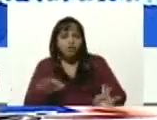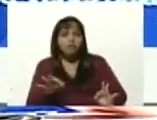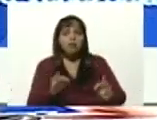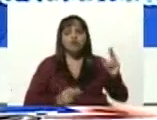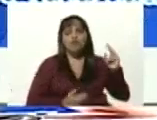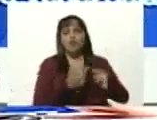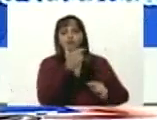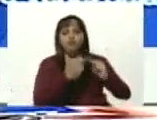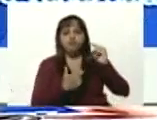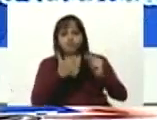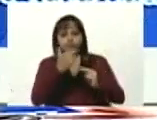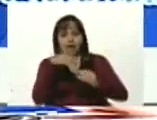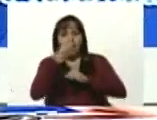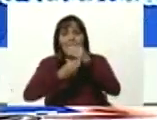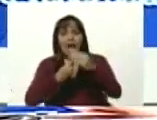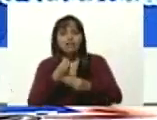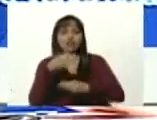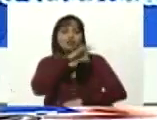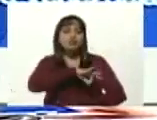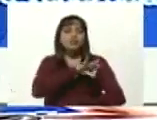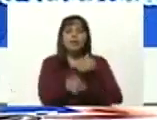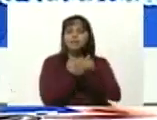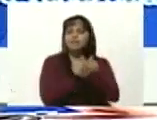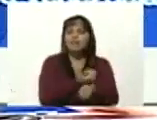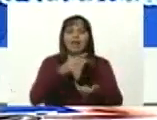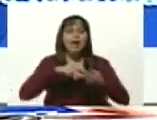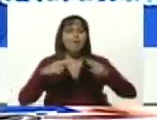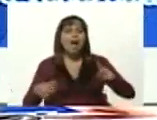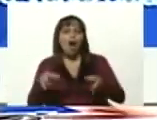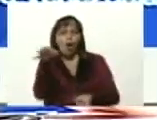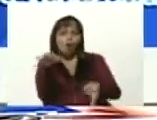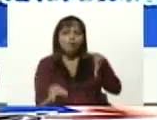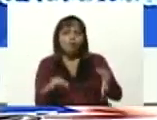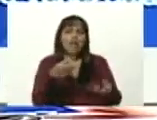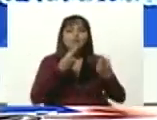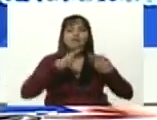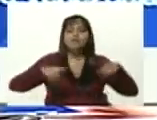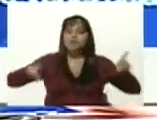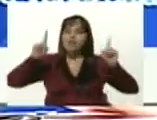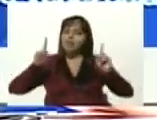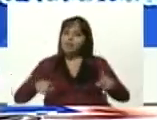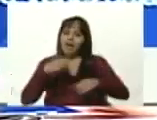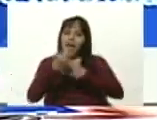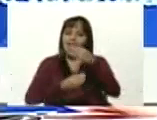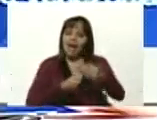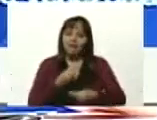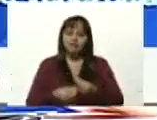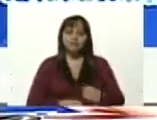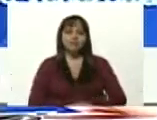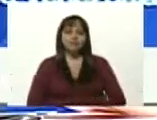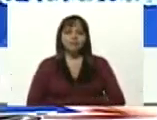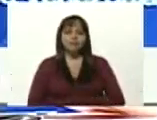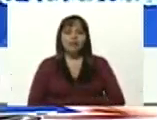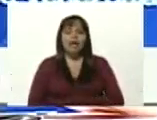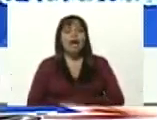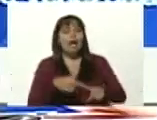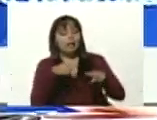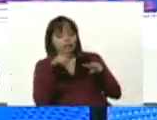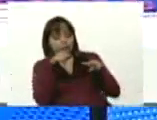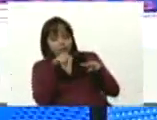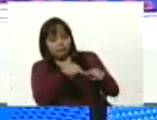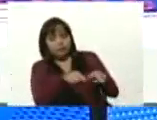construcción de una sociedad amante de la paz, una sociedad justa, democrática y también productiva. Así como dice Trumpi,